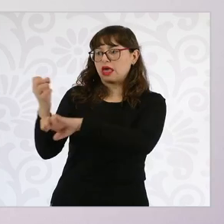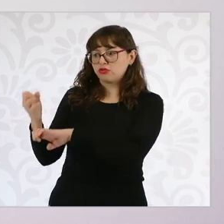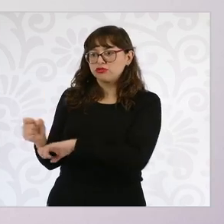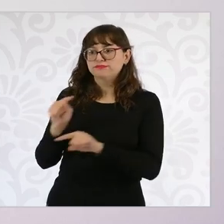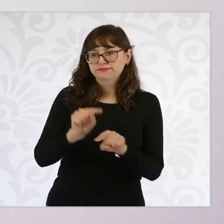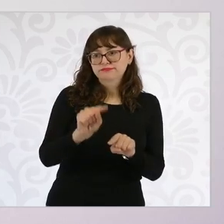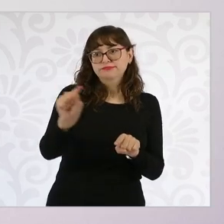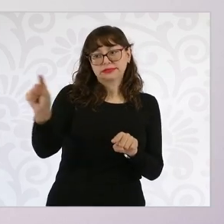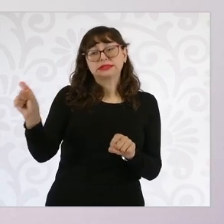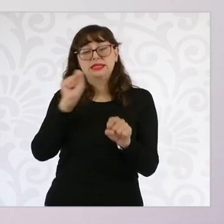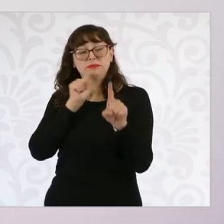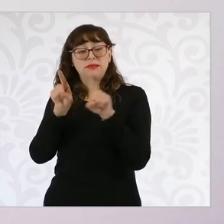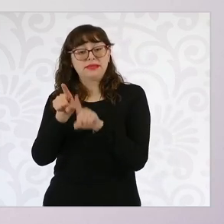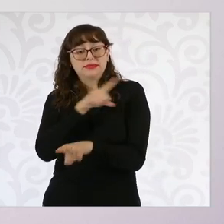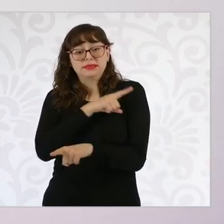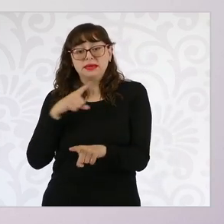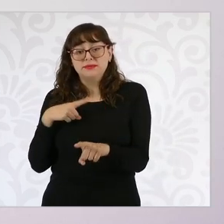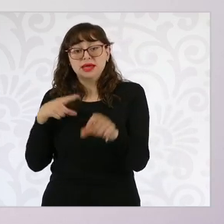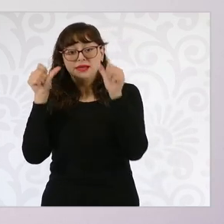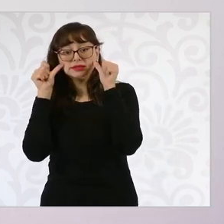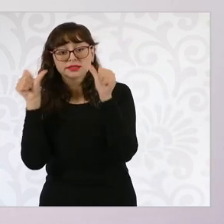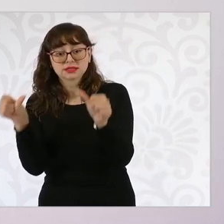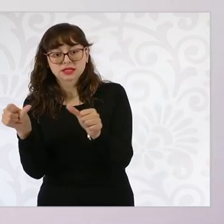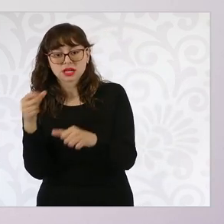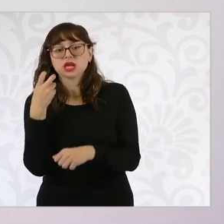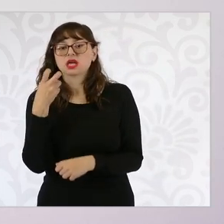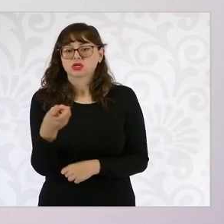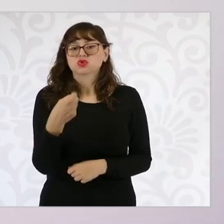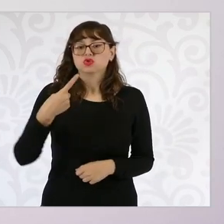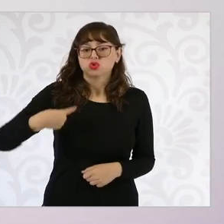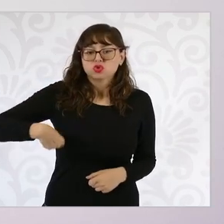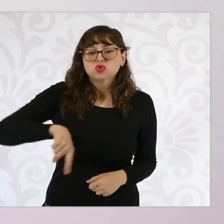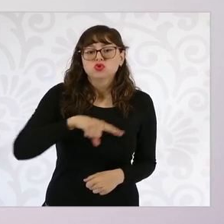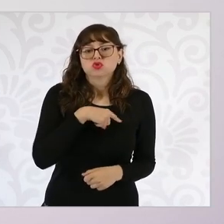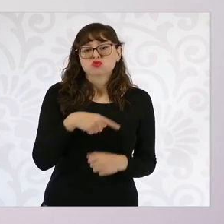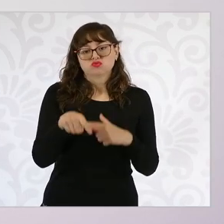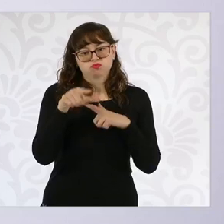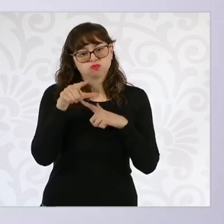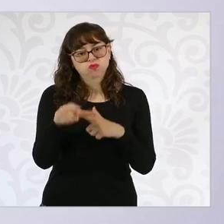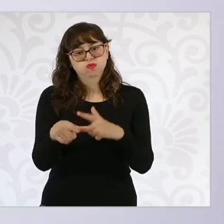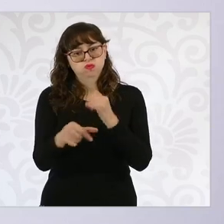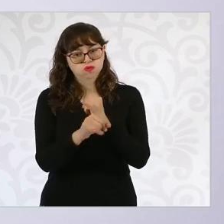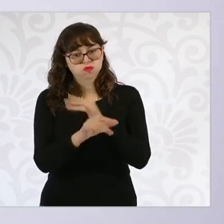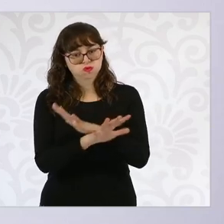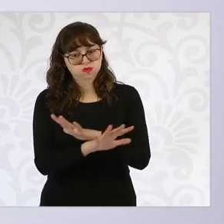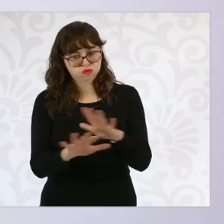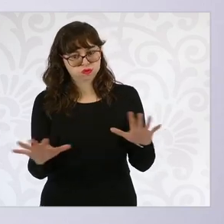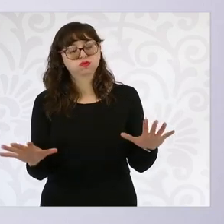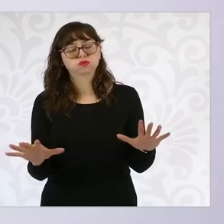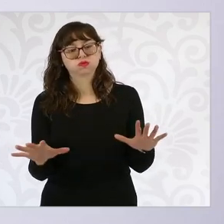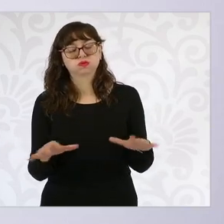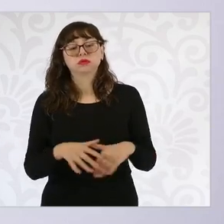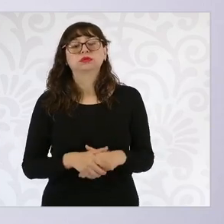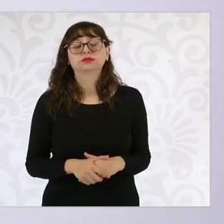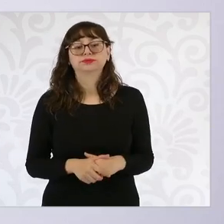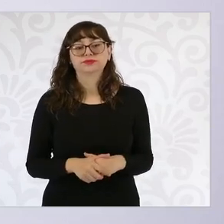atendiendo. Vamos a seguir informando sobre las acciones de seguridad porque a veces